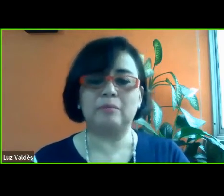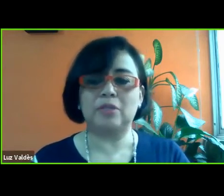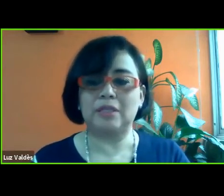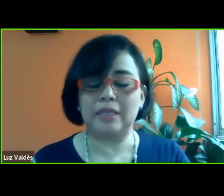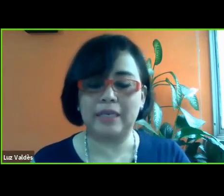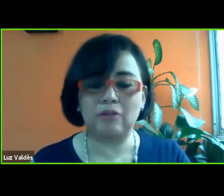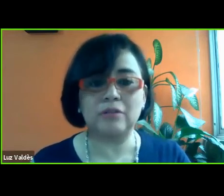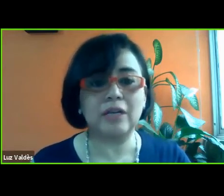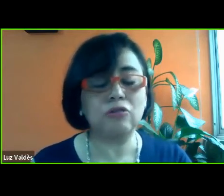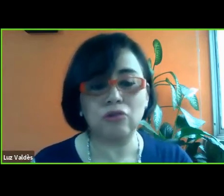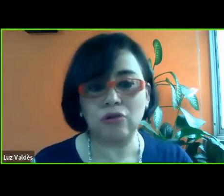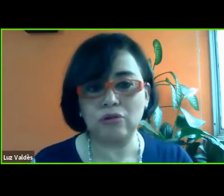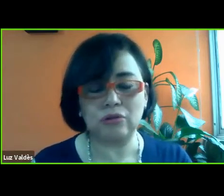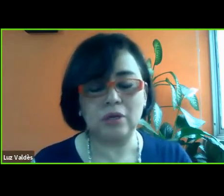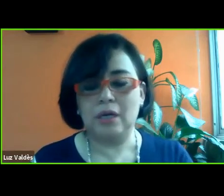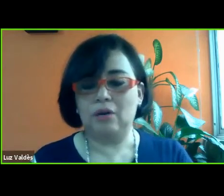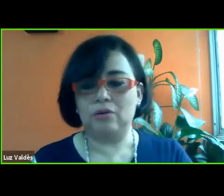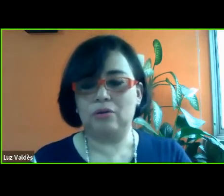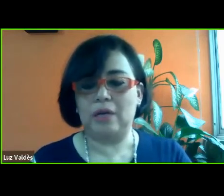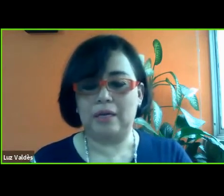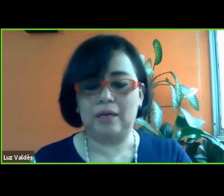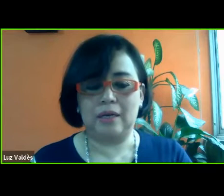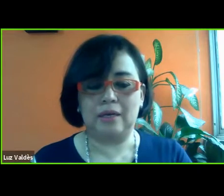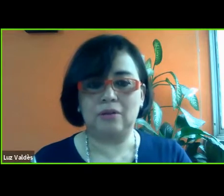formas, vamos a tener que contar con todos los,